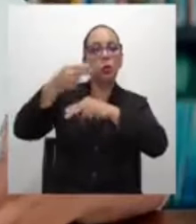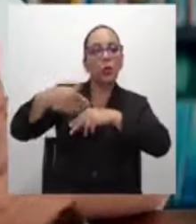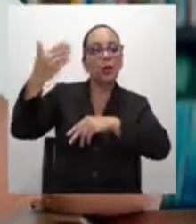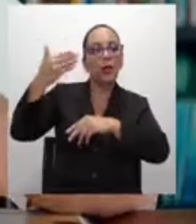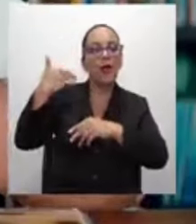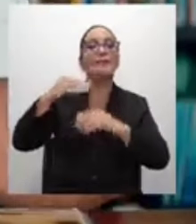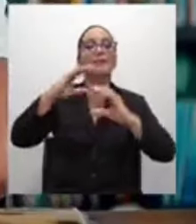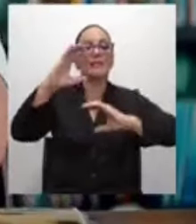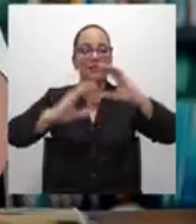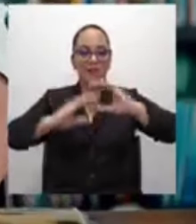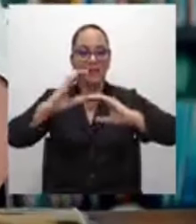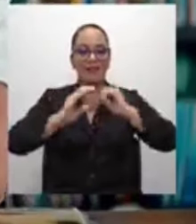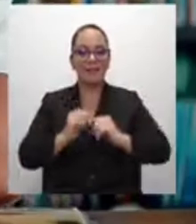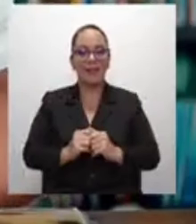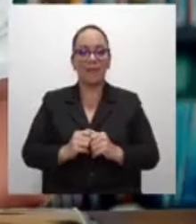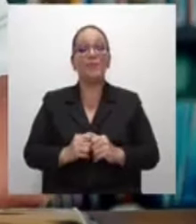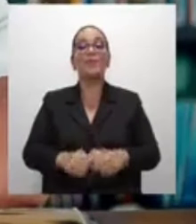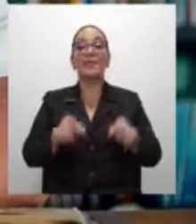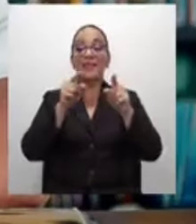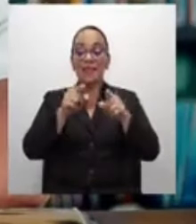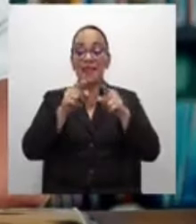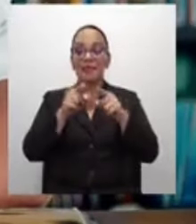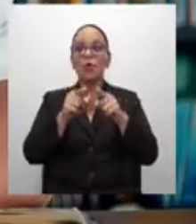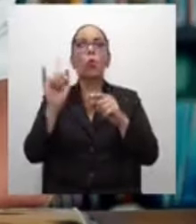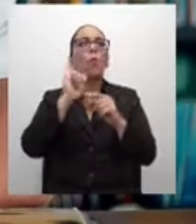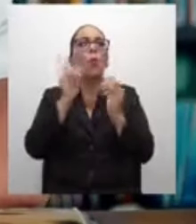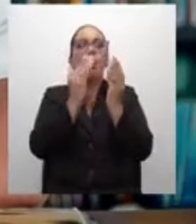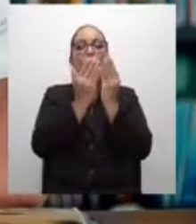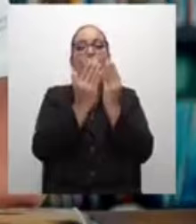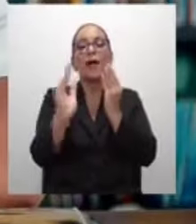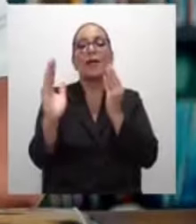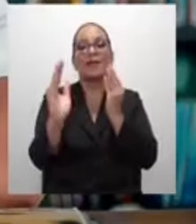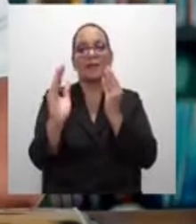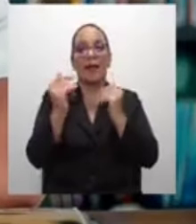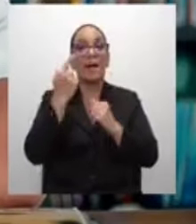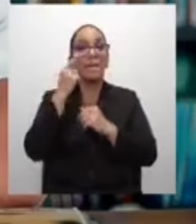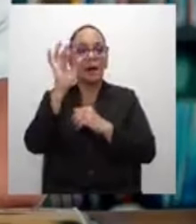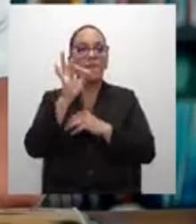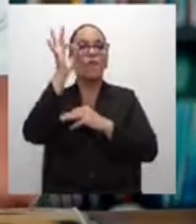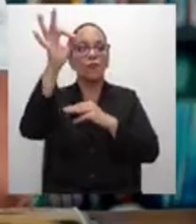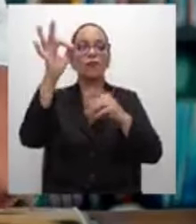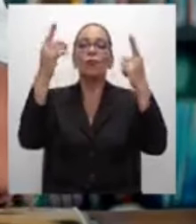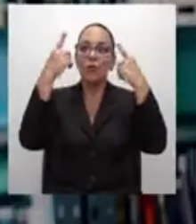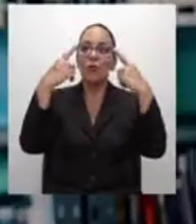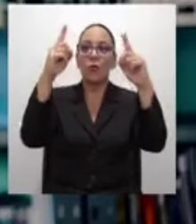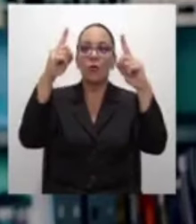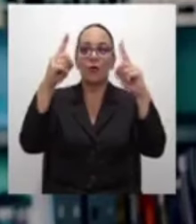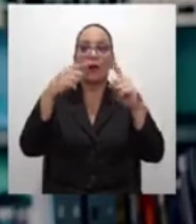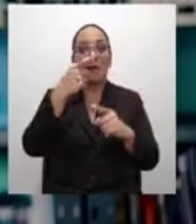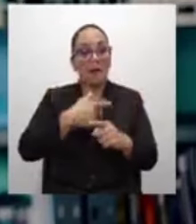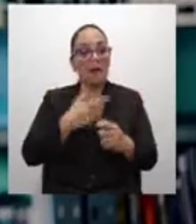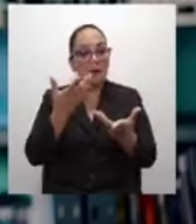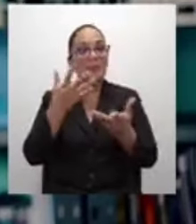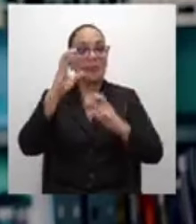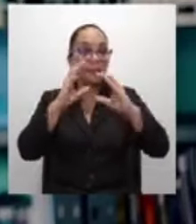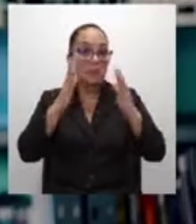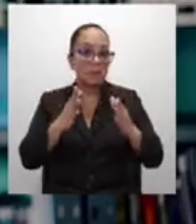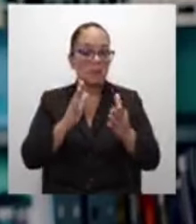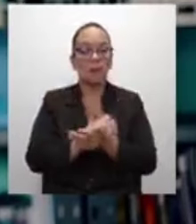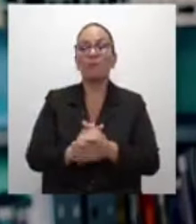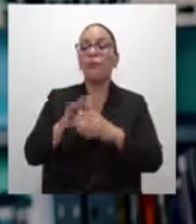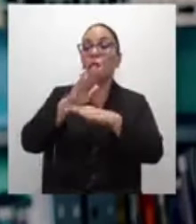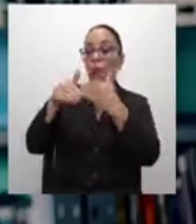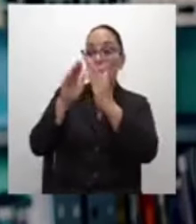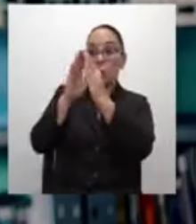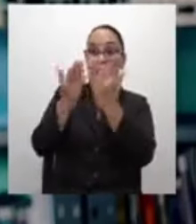ciencia, y es una puerta más para tal vez lograr llegar a ser un científico. Cada libro es un mundo diferente.